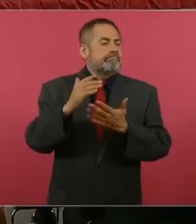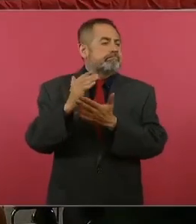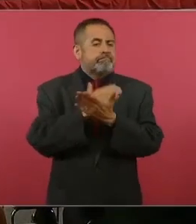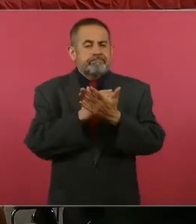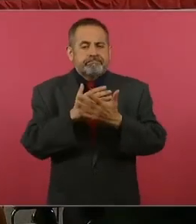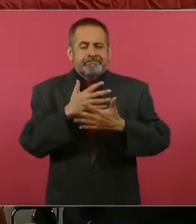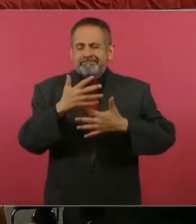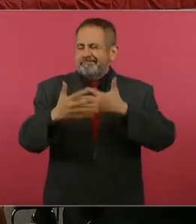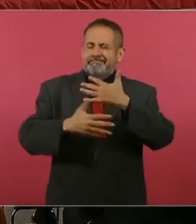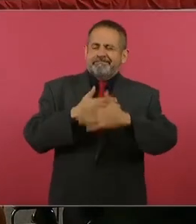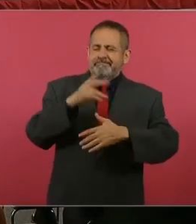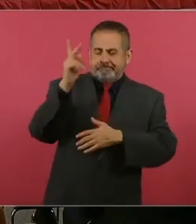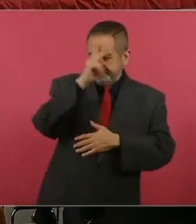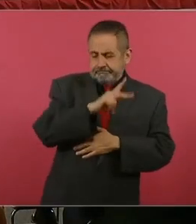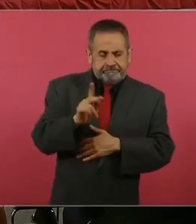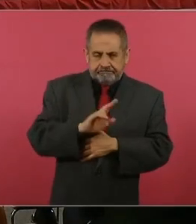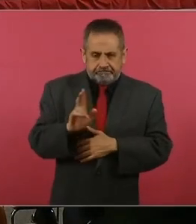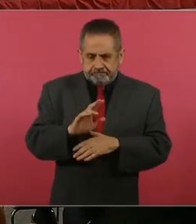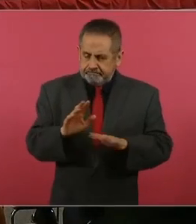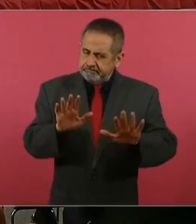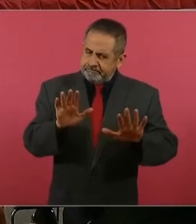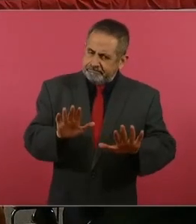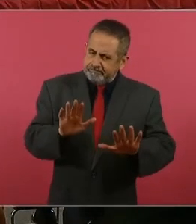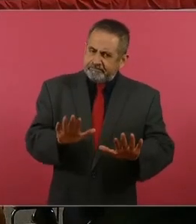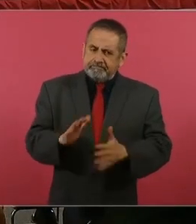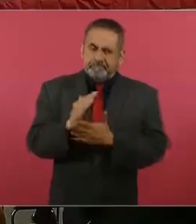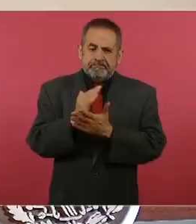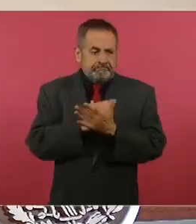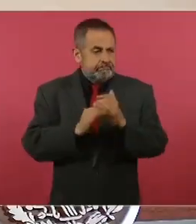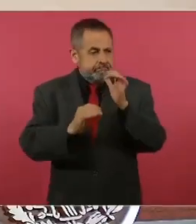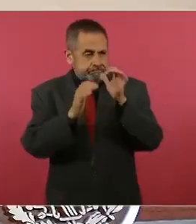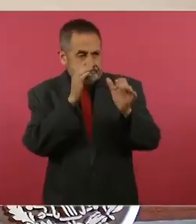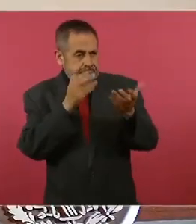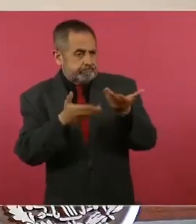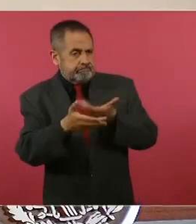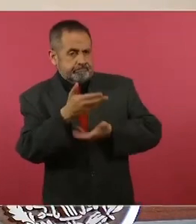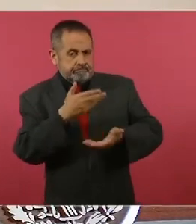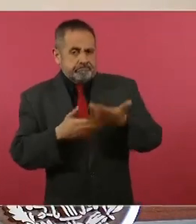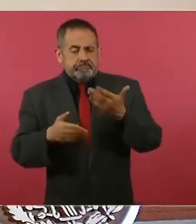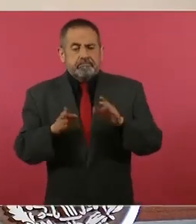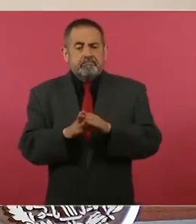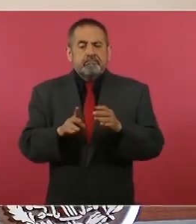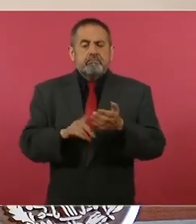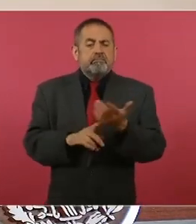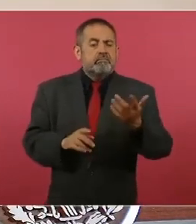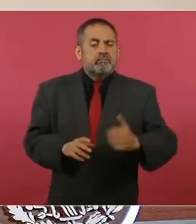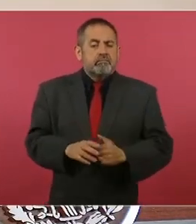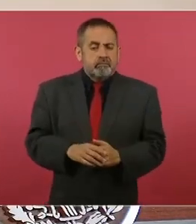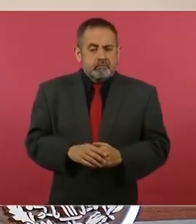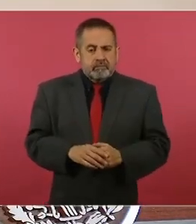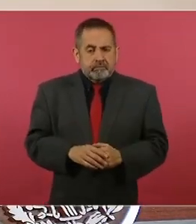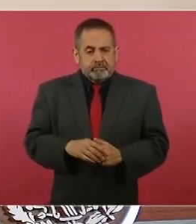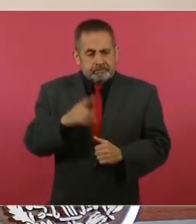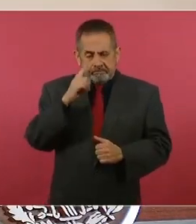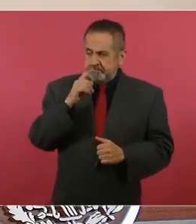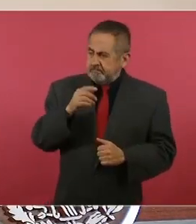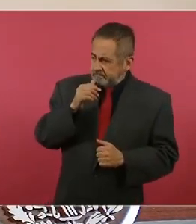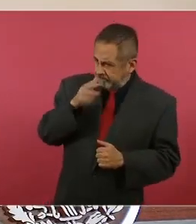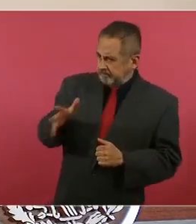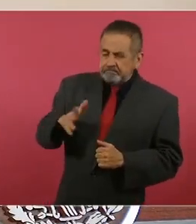mayor violencia, de cualquier tipo de caer en